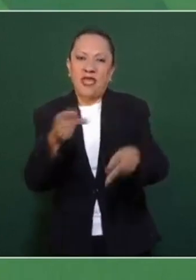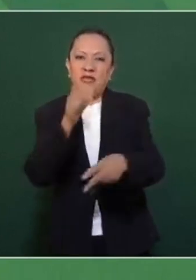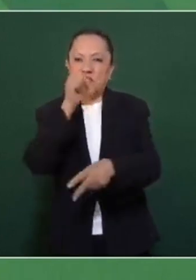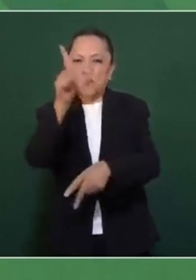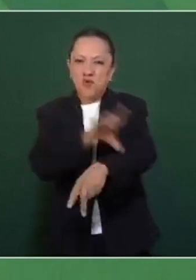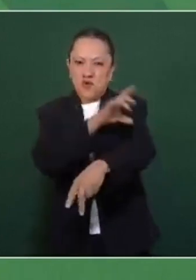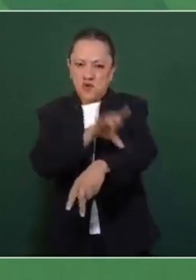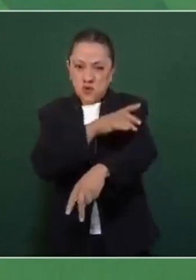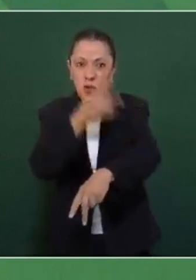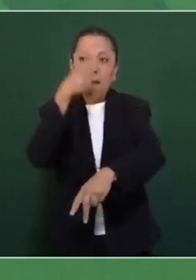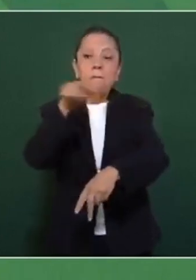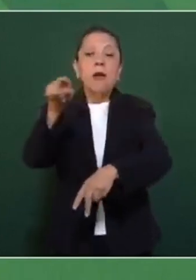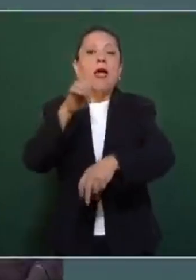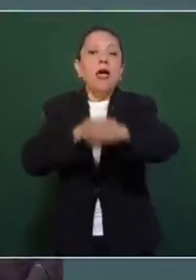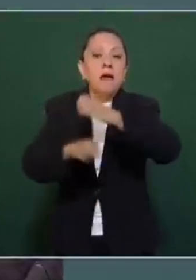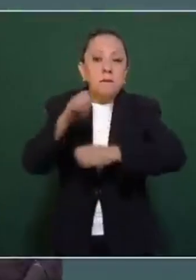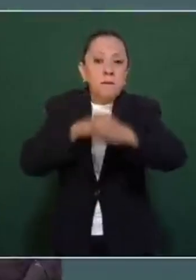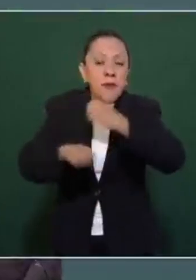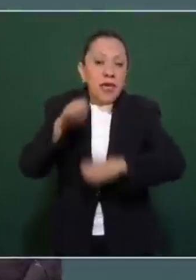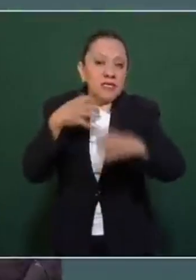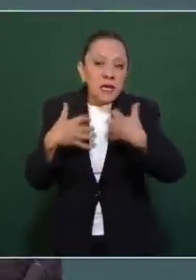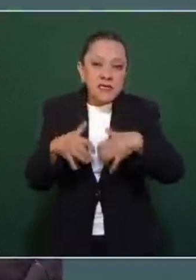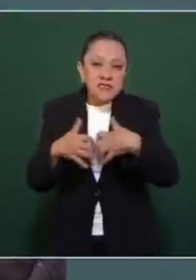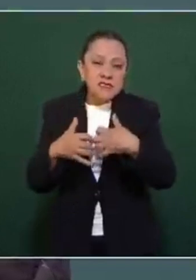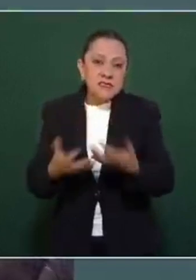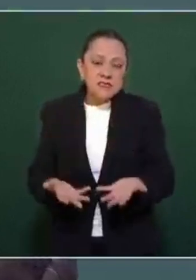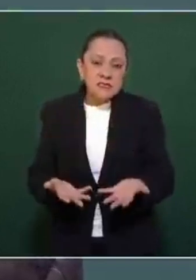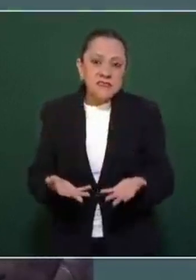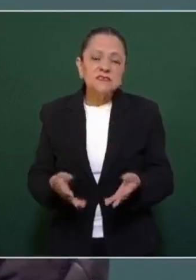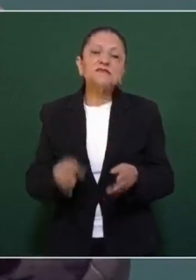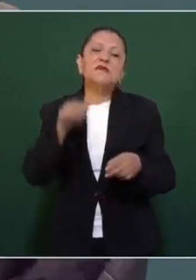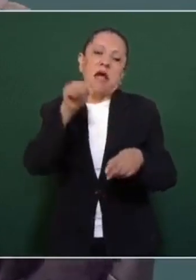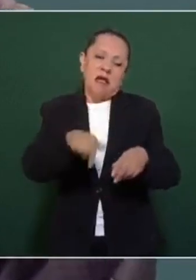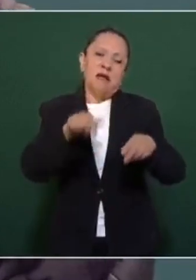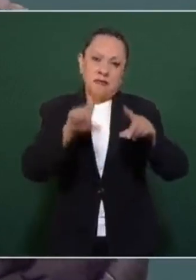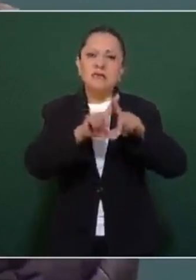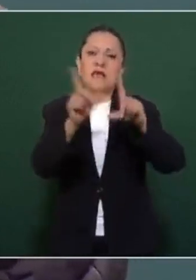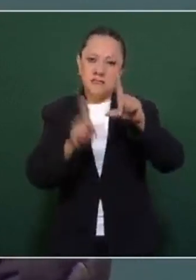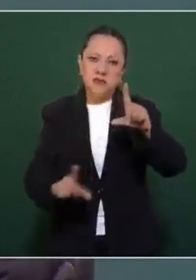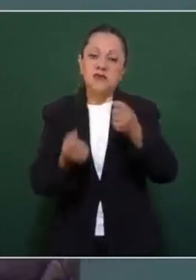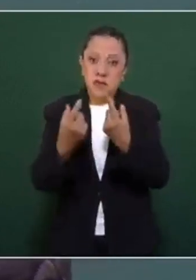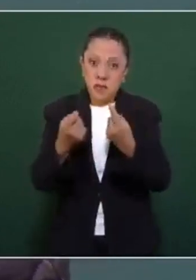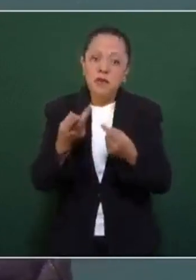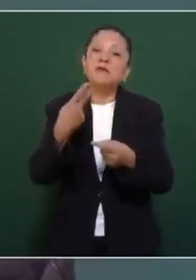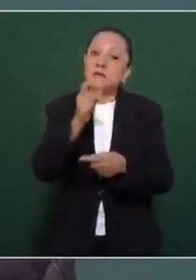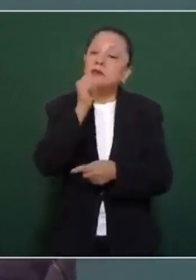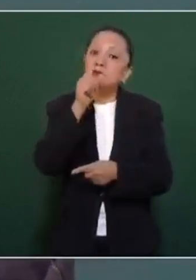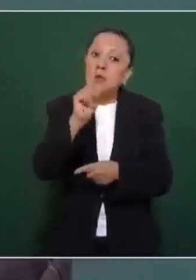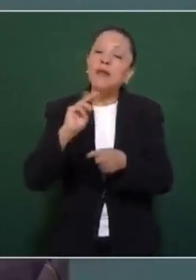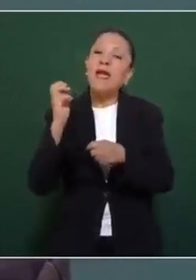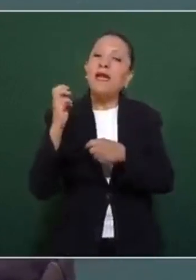a las empresas, tanto nacionales como extranjeras,